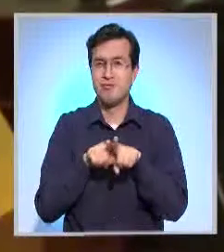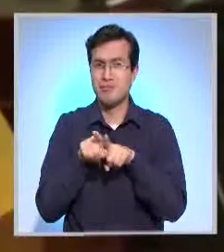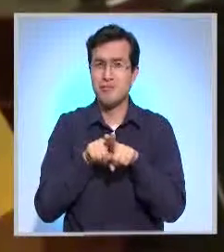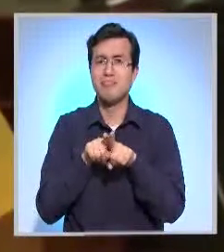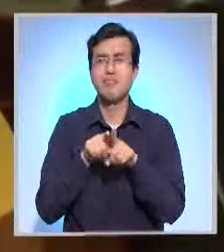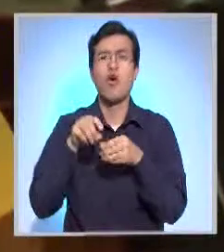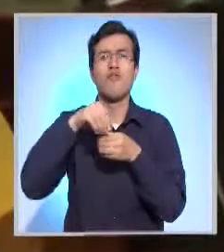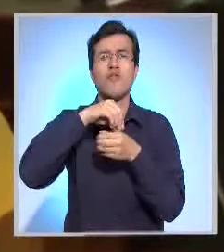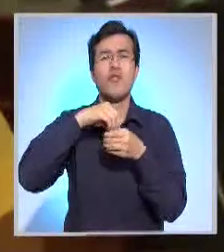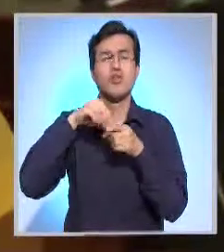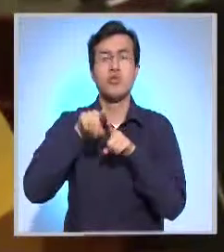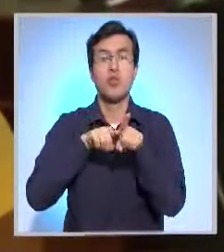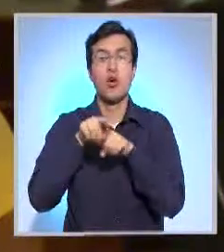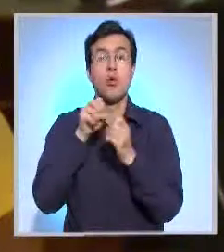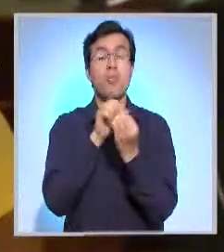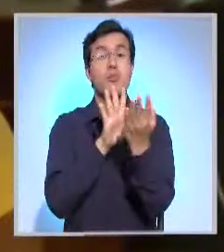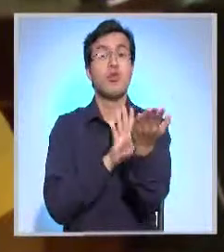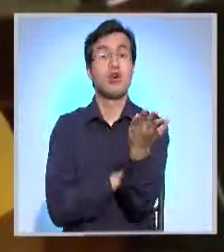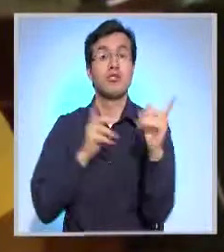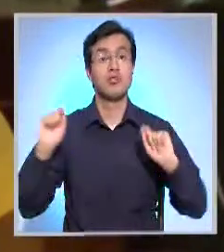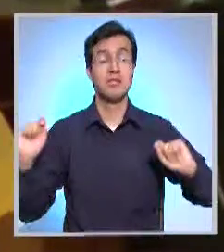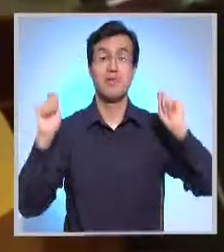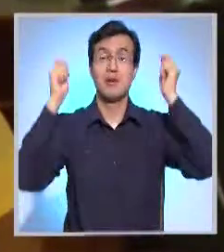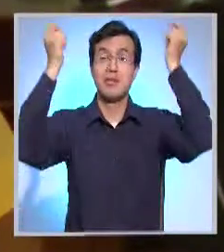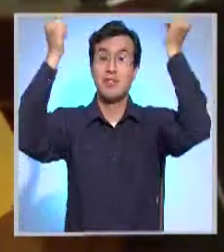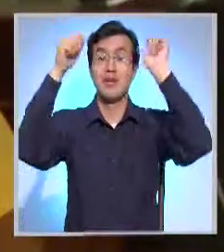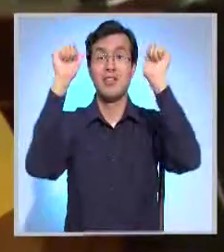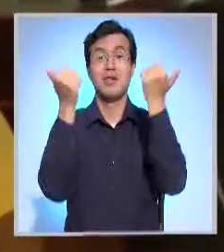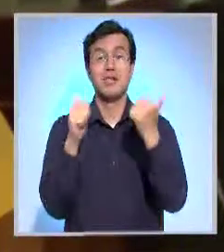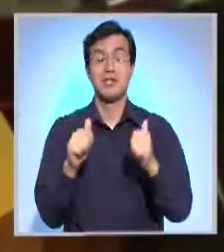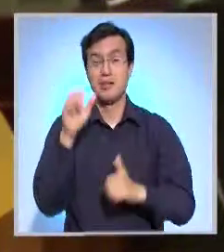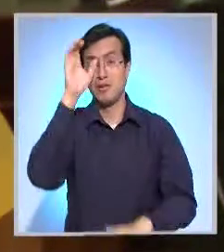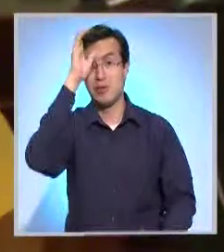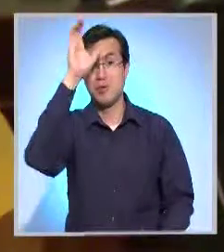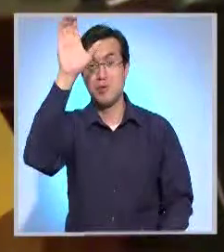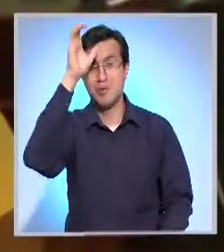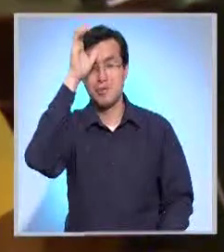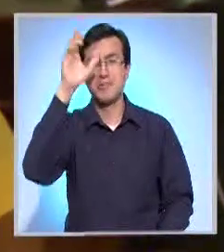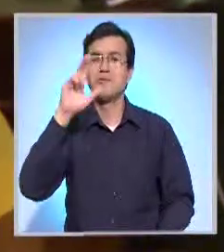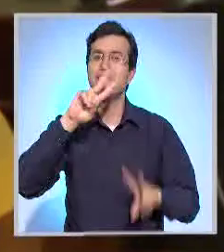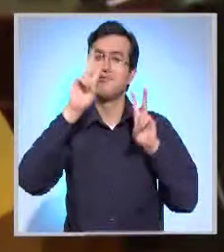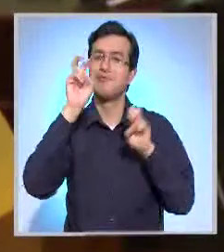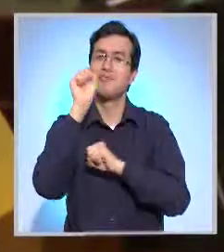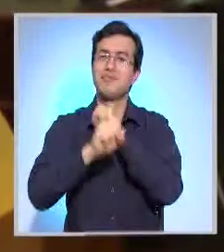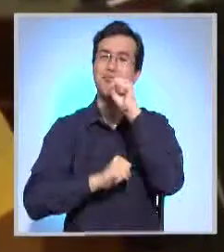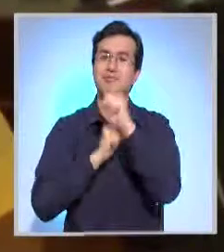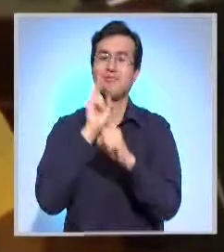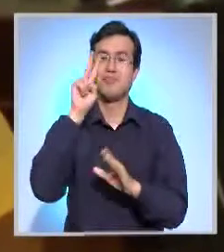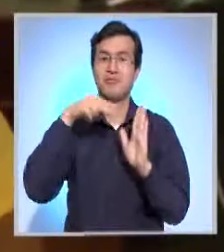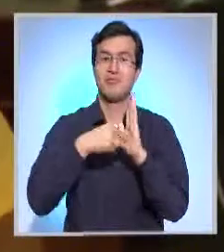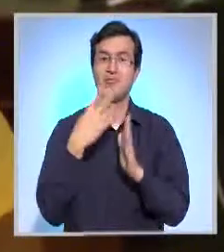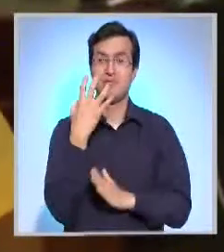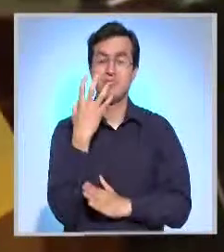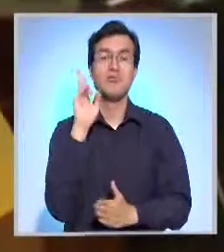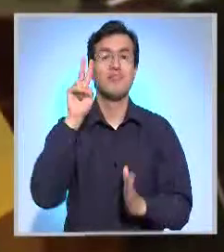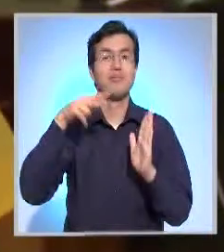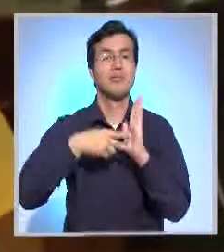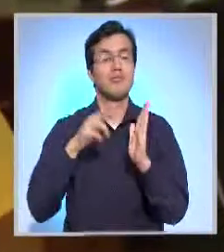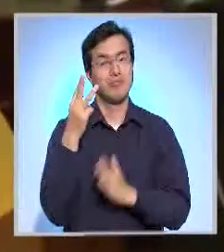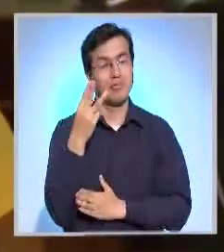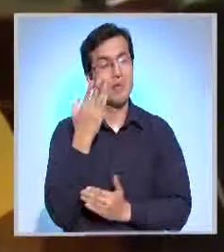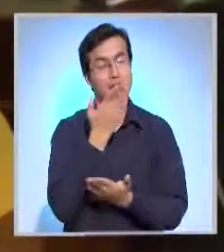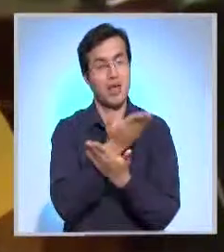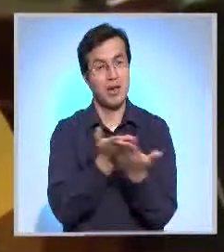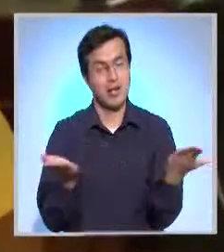concursables para proyectos y festivales artísticos y culturales correspondiente al periodo 2015-2016. A esta